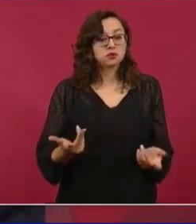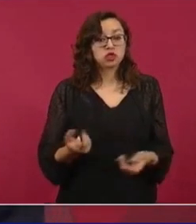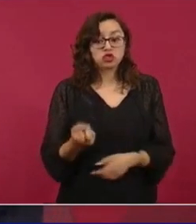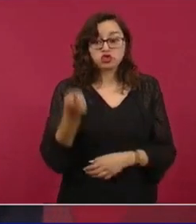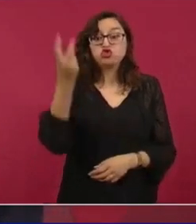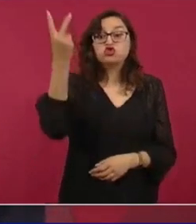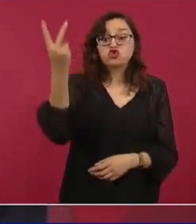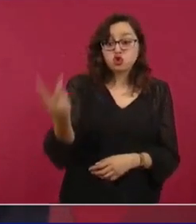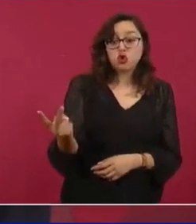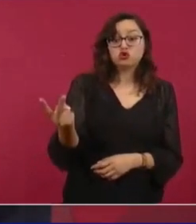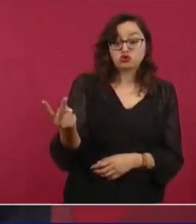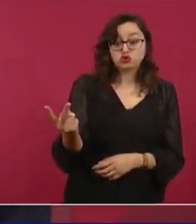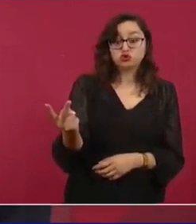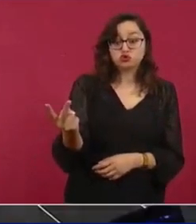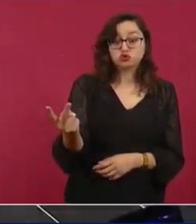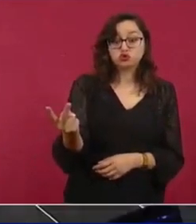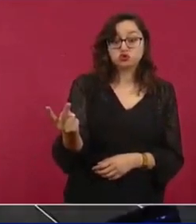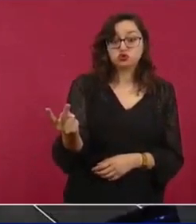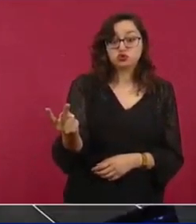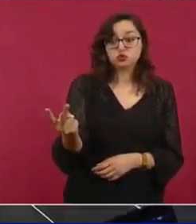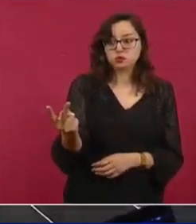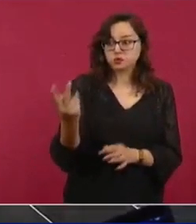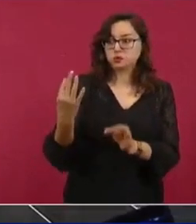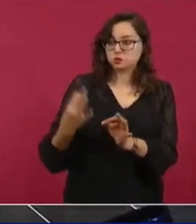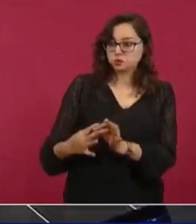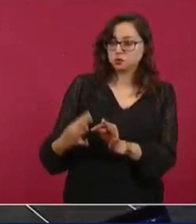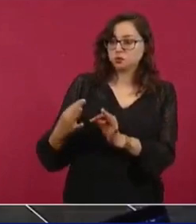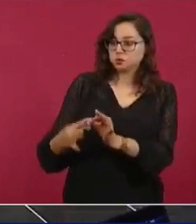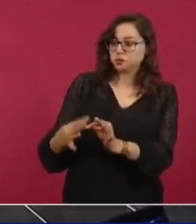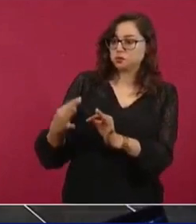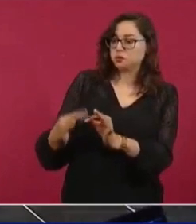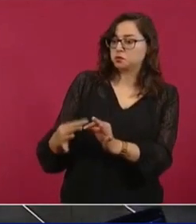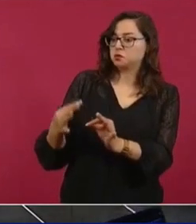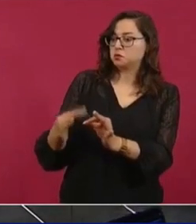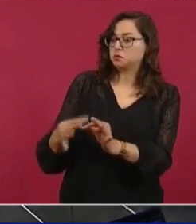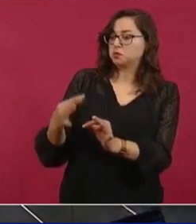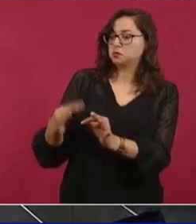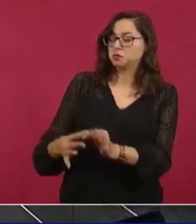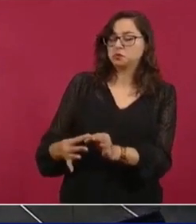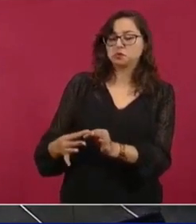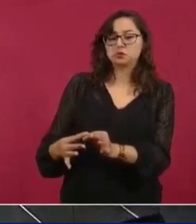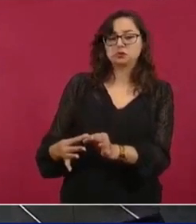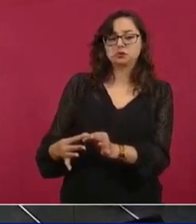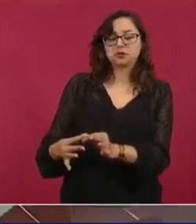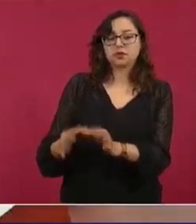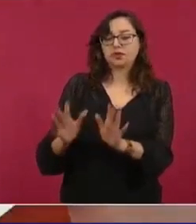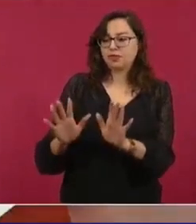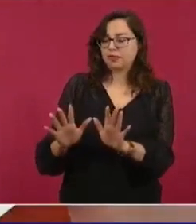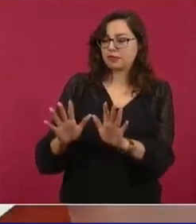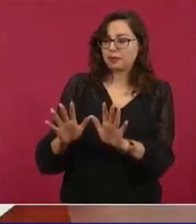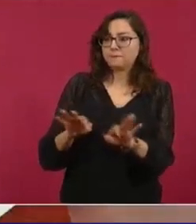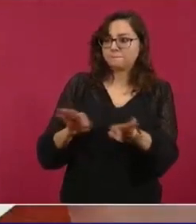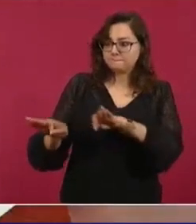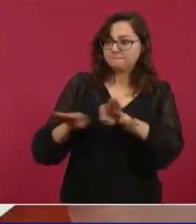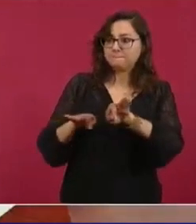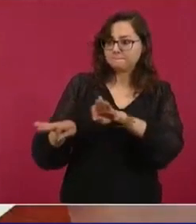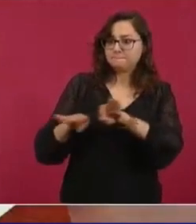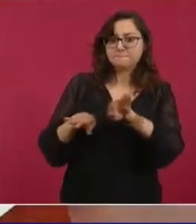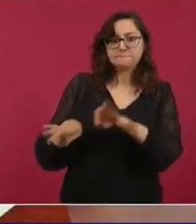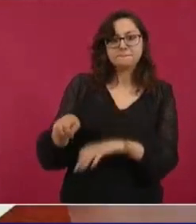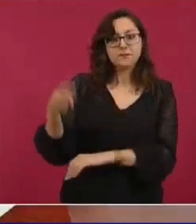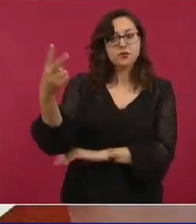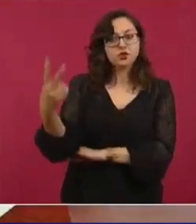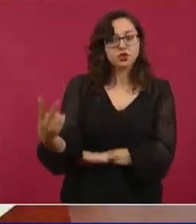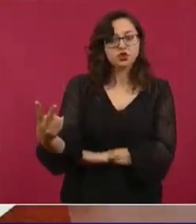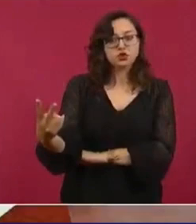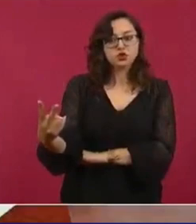están funcionando, en sólo